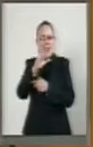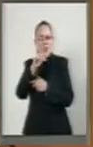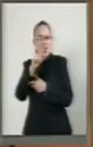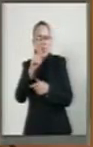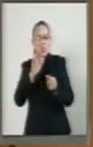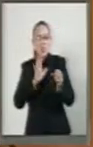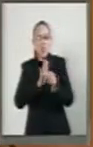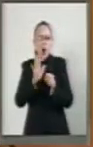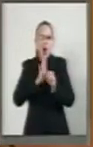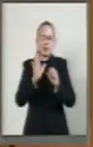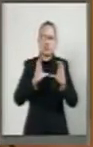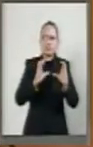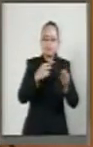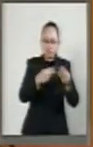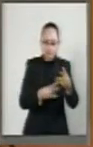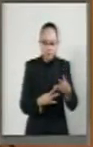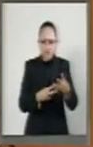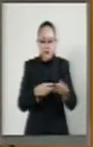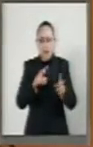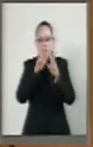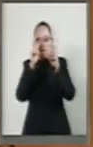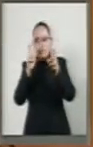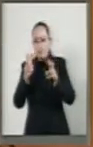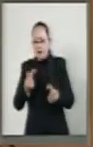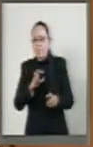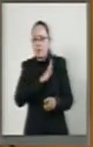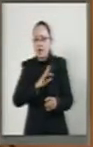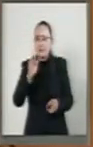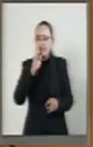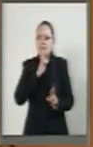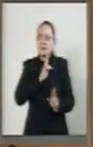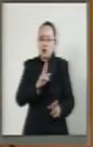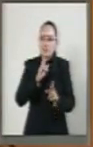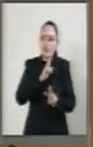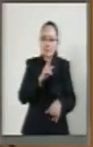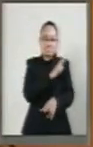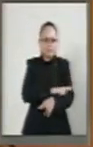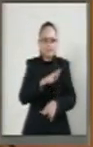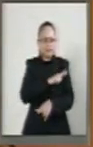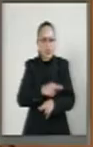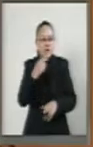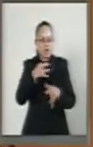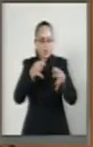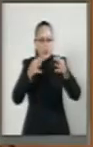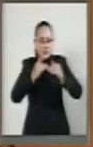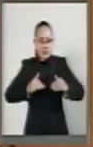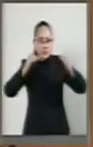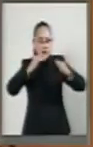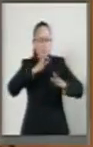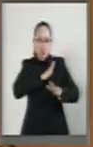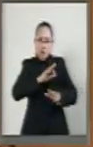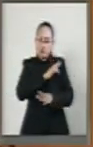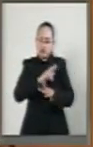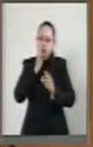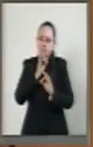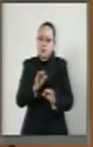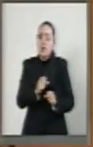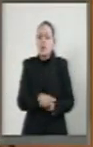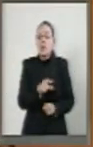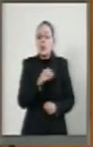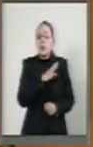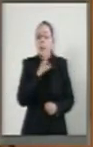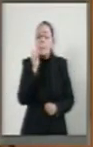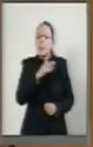Se incrementa la cuantía de los asuntos que pueden ser resueltos por el magistrado instructor a fin de distinguir de otros